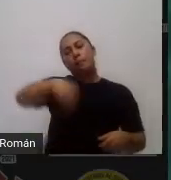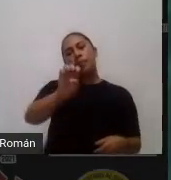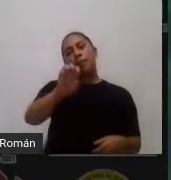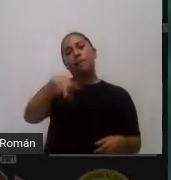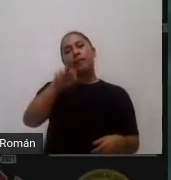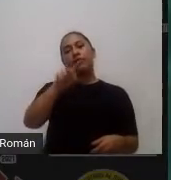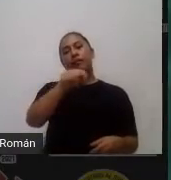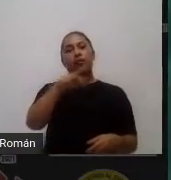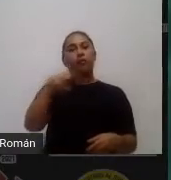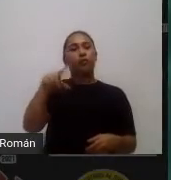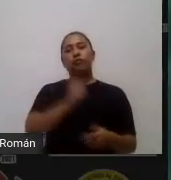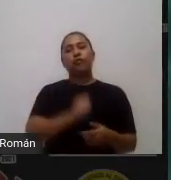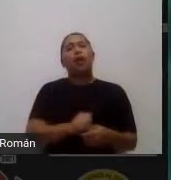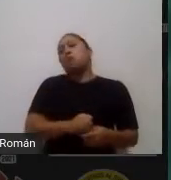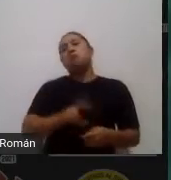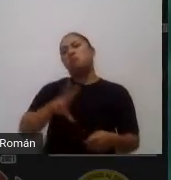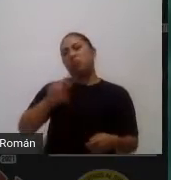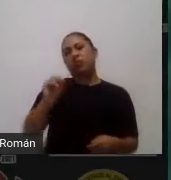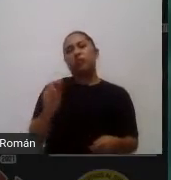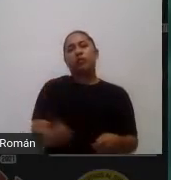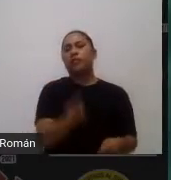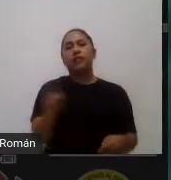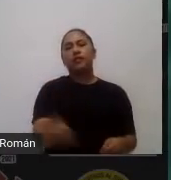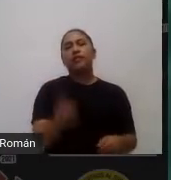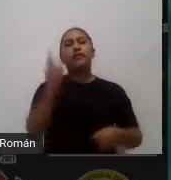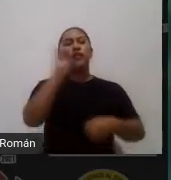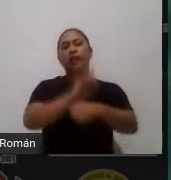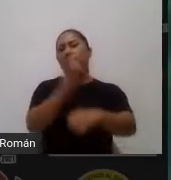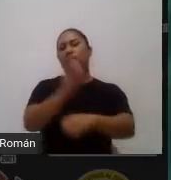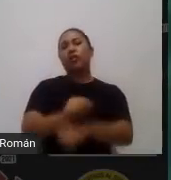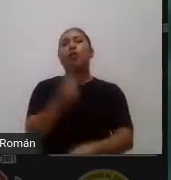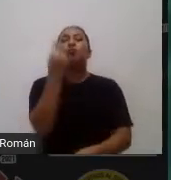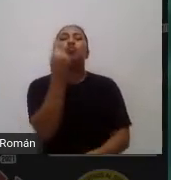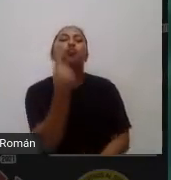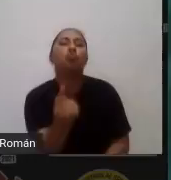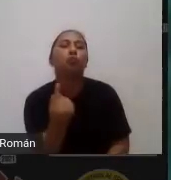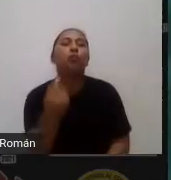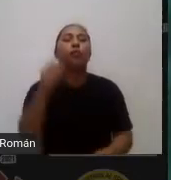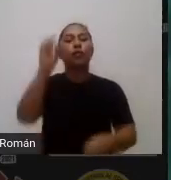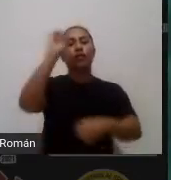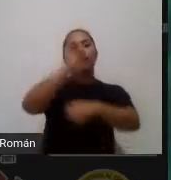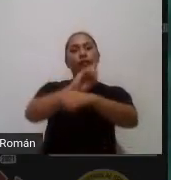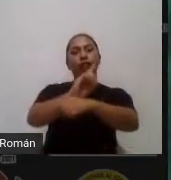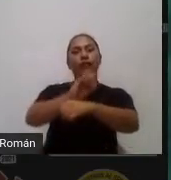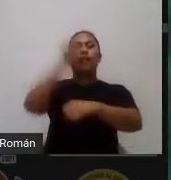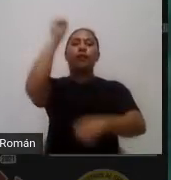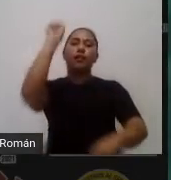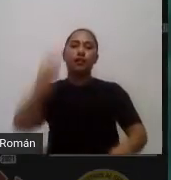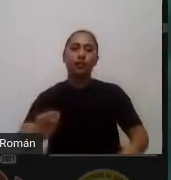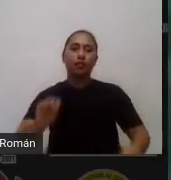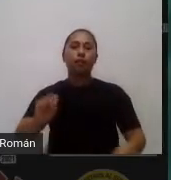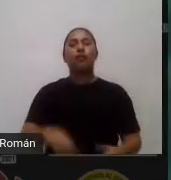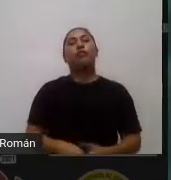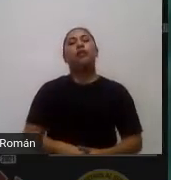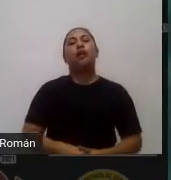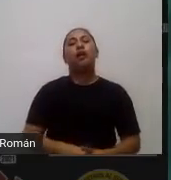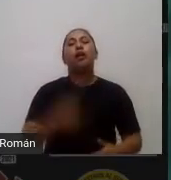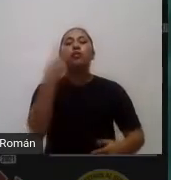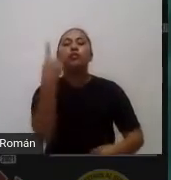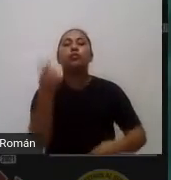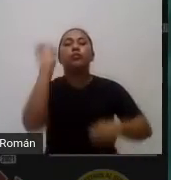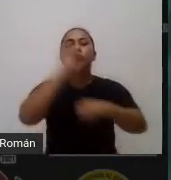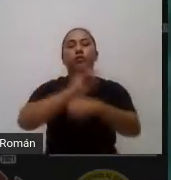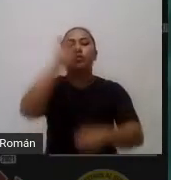pues no son diario una vez a la semana una vez cada dos semanas vaya la periodicidad cada escuela cada